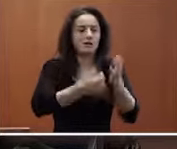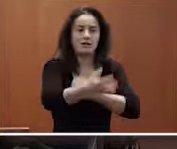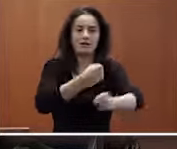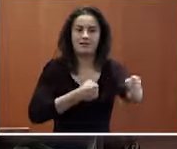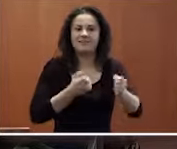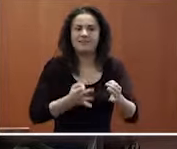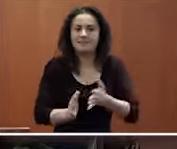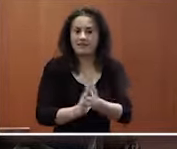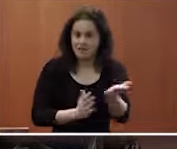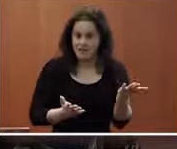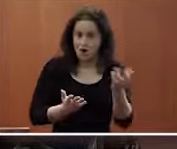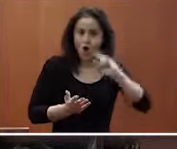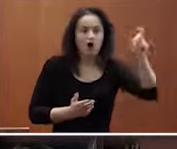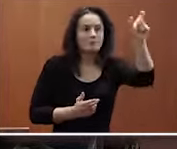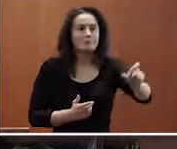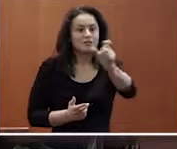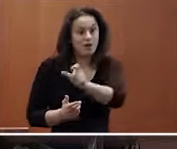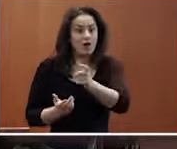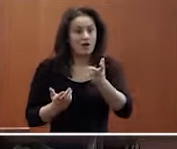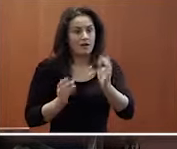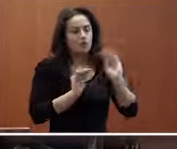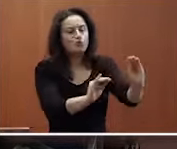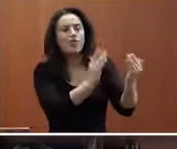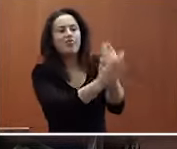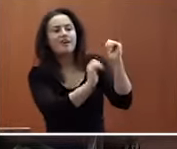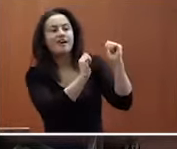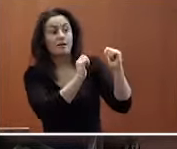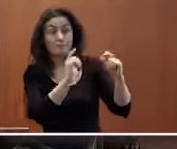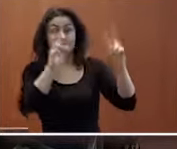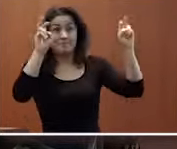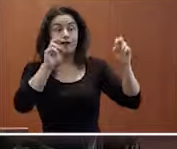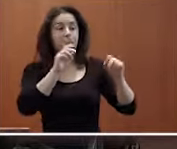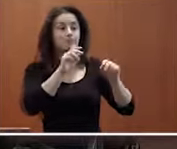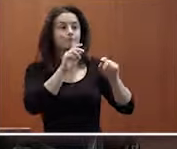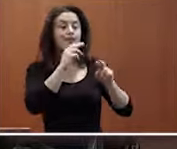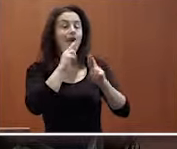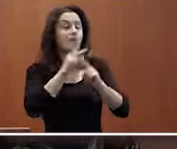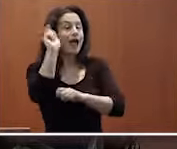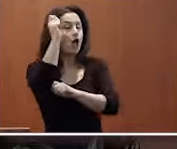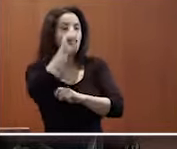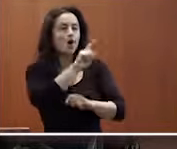de otras personas que viven ese día a día de forma anónima no heroica anónima